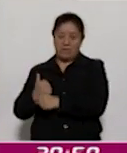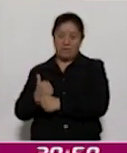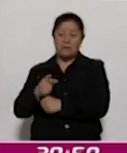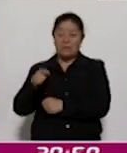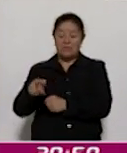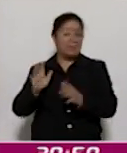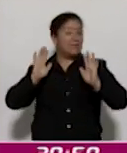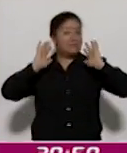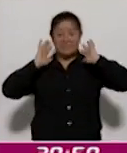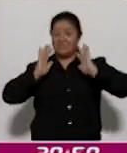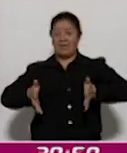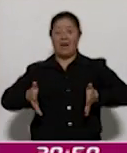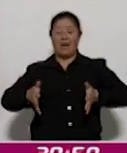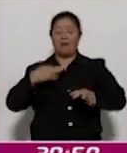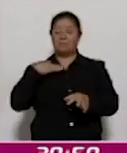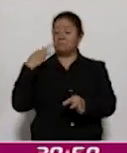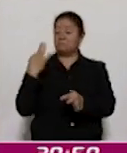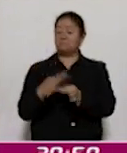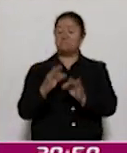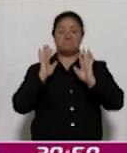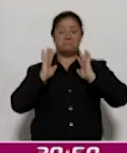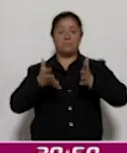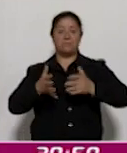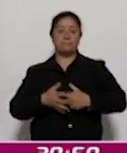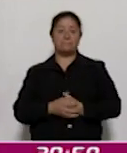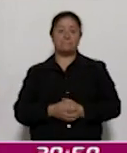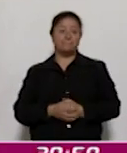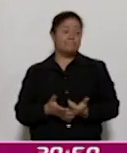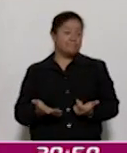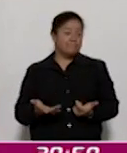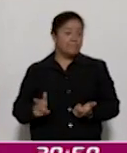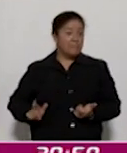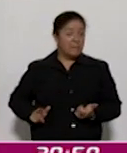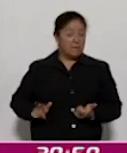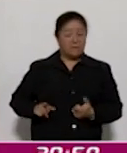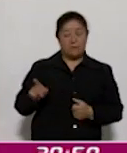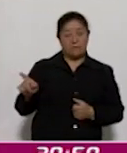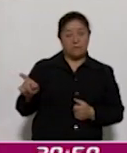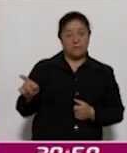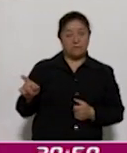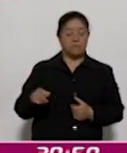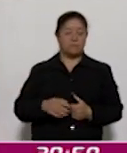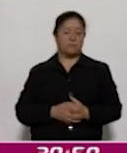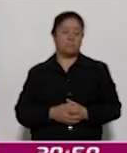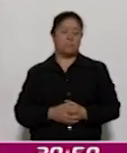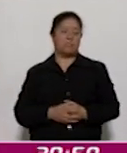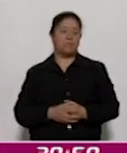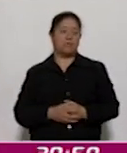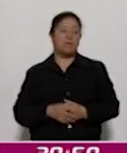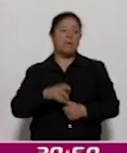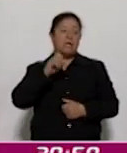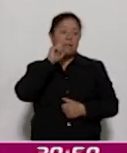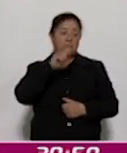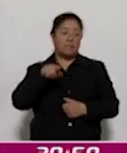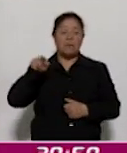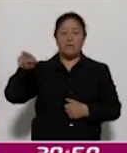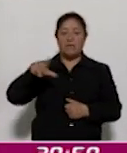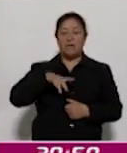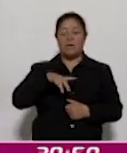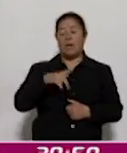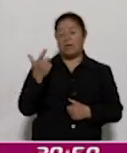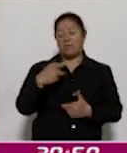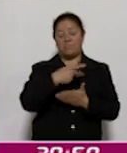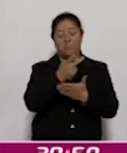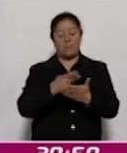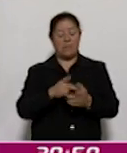con eso ya habían cumplido y que el gobierno por ser también su plan de desarrollo de seis años,